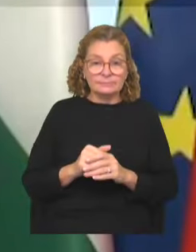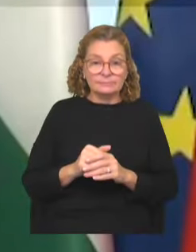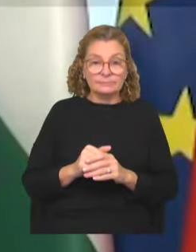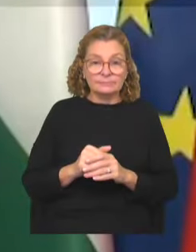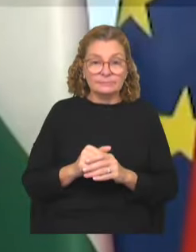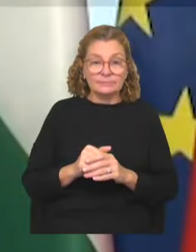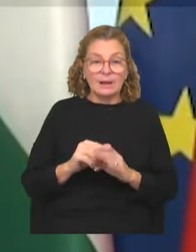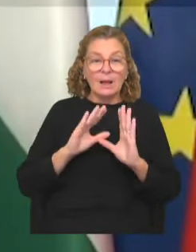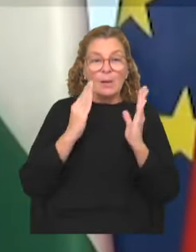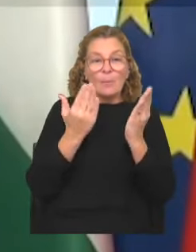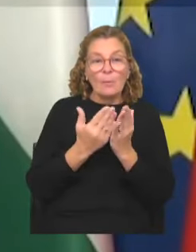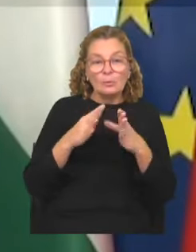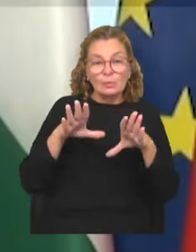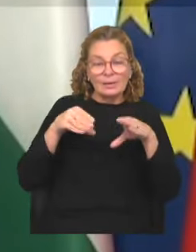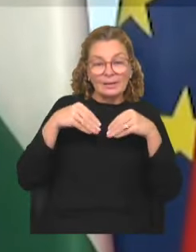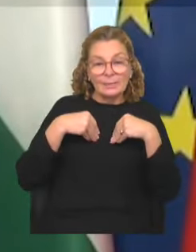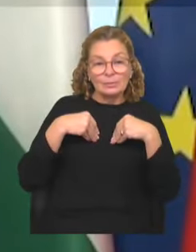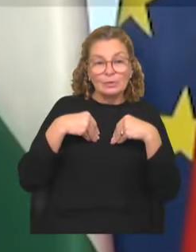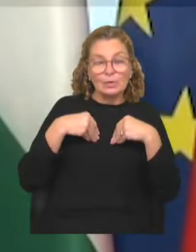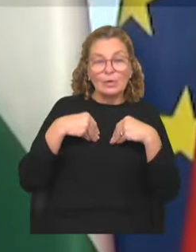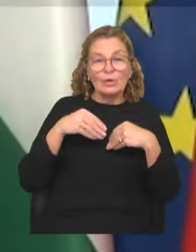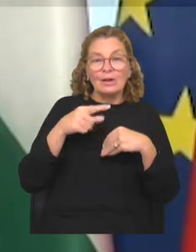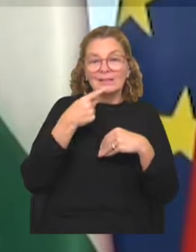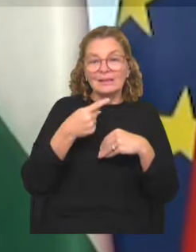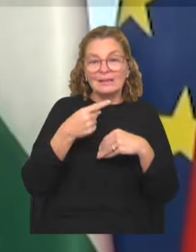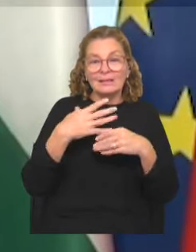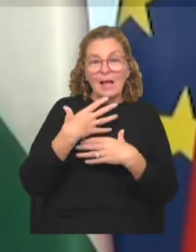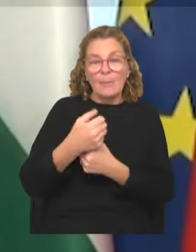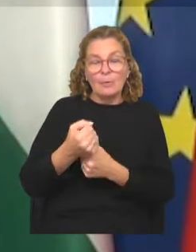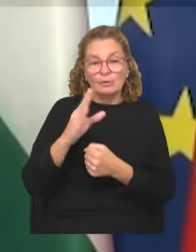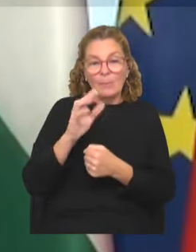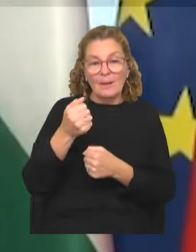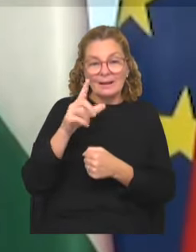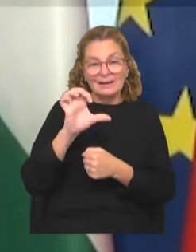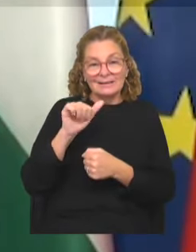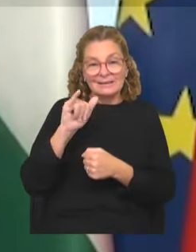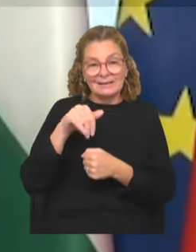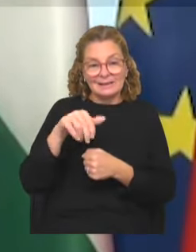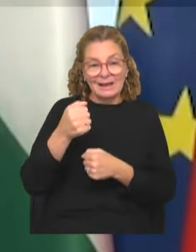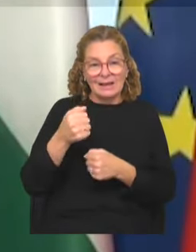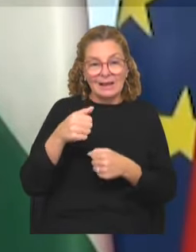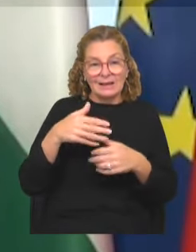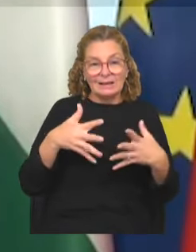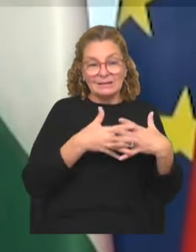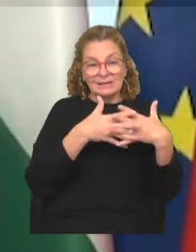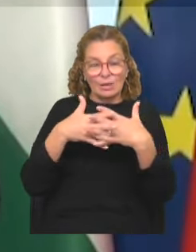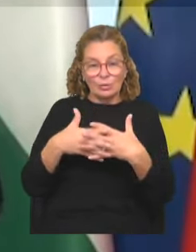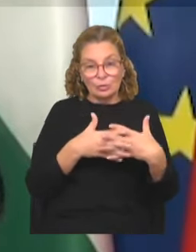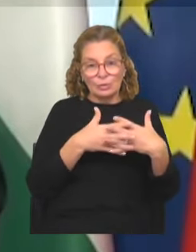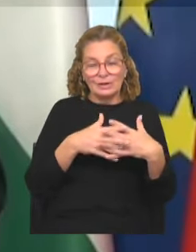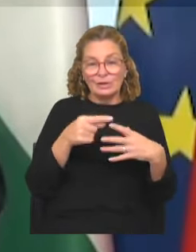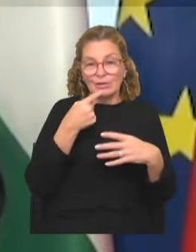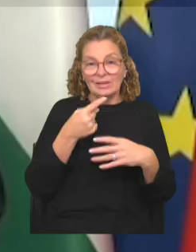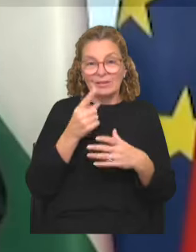Mientras el mundo está de acuerdo con la aplicación del derecho internacional y apoya a Palestina, Estados Unidos continúa apoyando la ocupación y